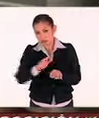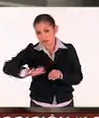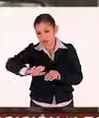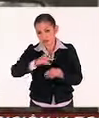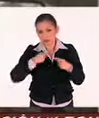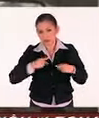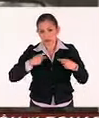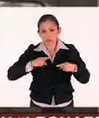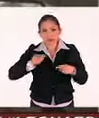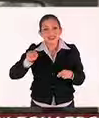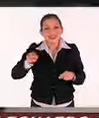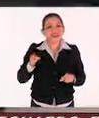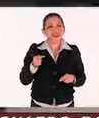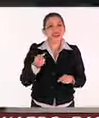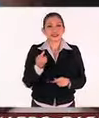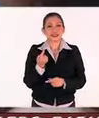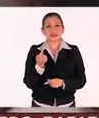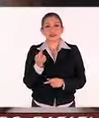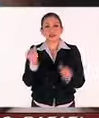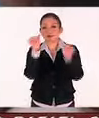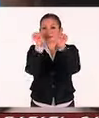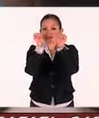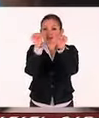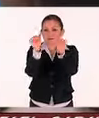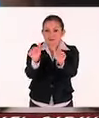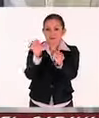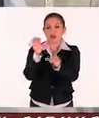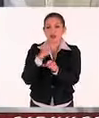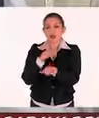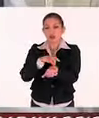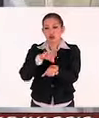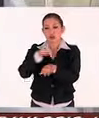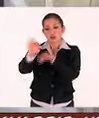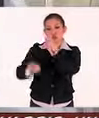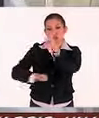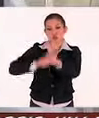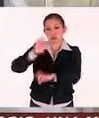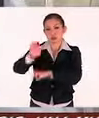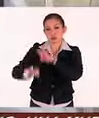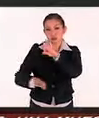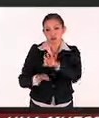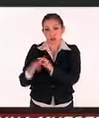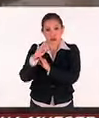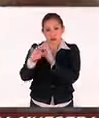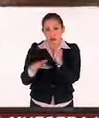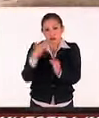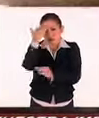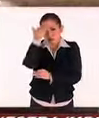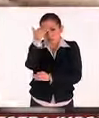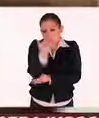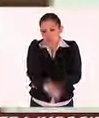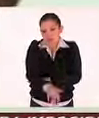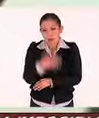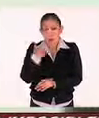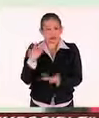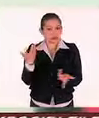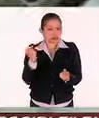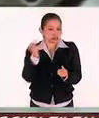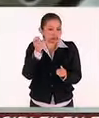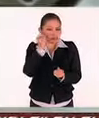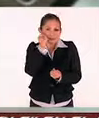la sociedad es la atención médica que recibimos y todos estamos conscientes de que a pesar